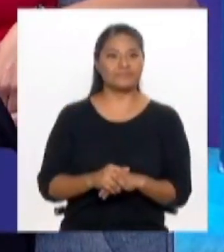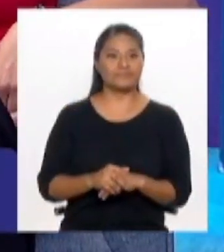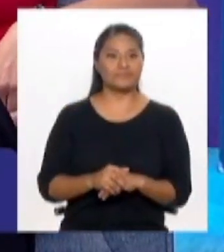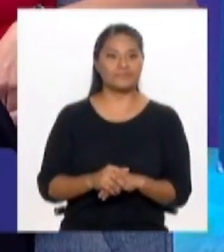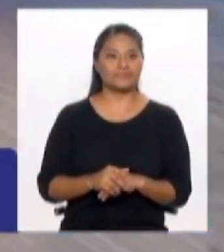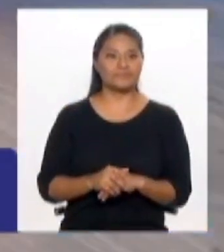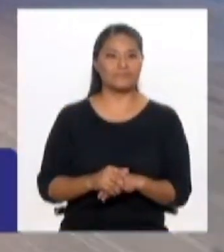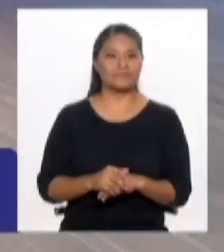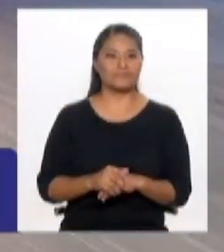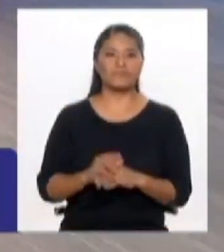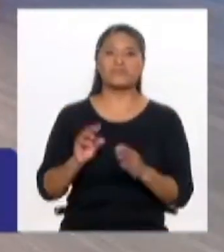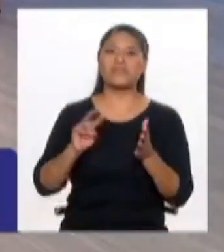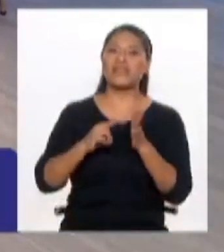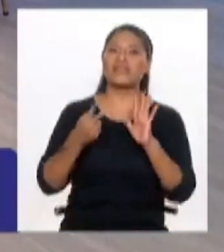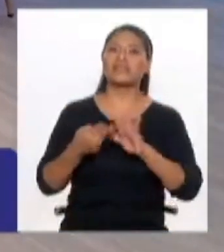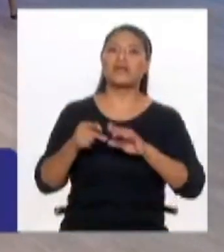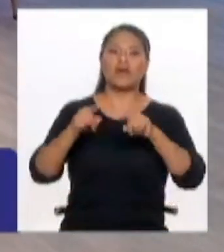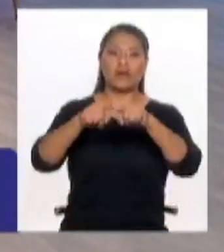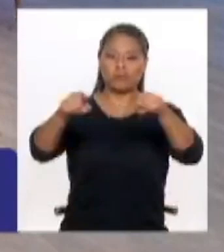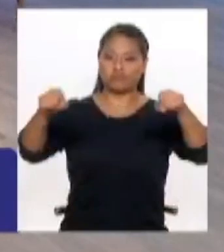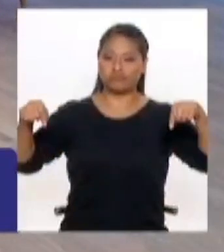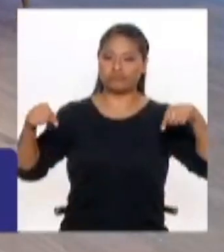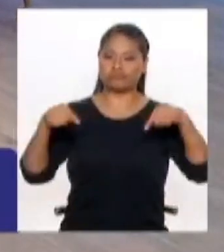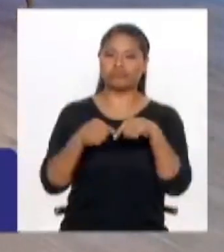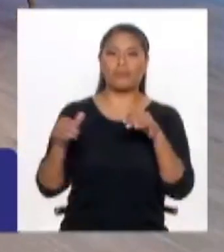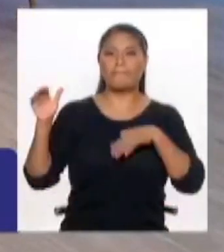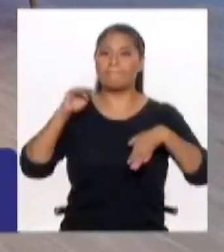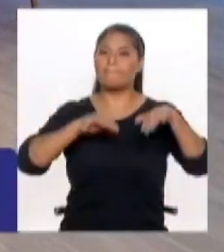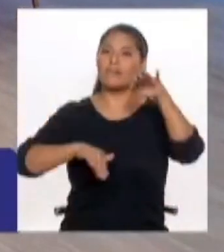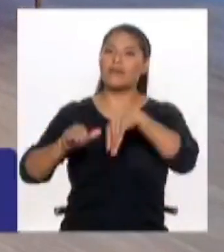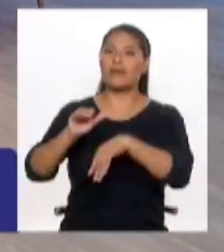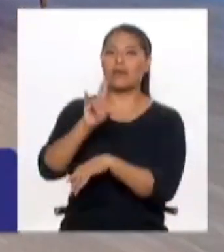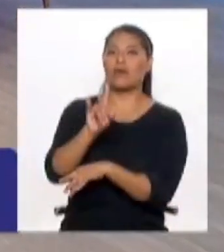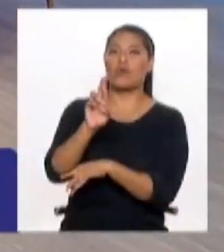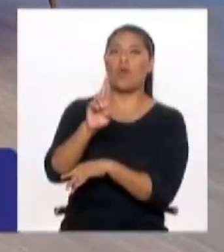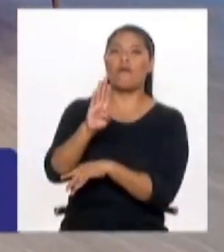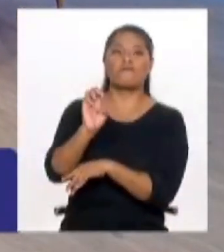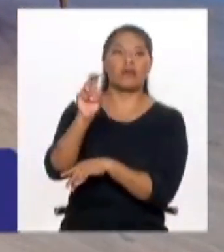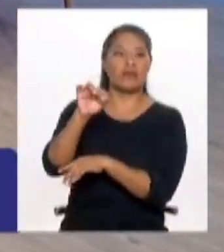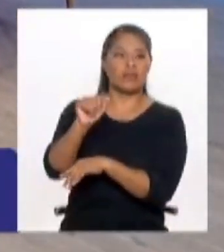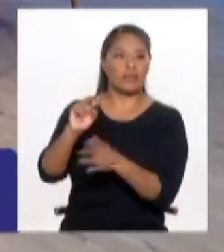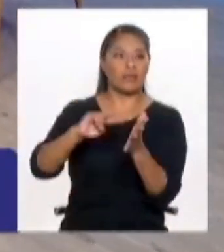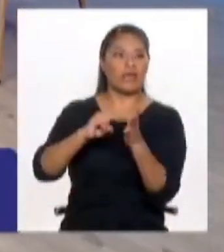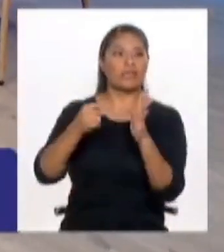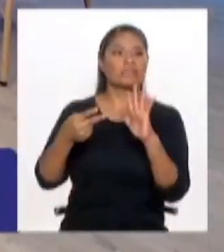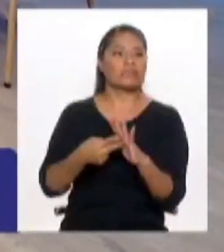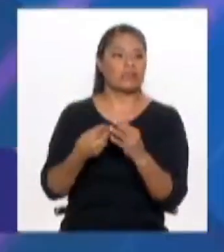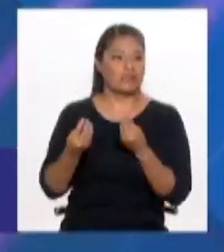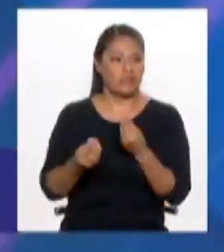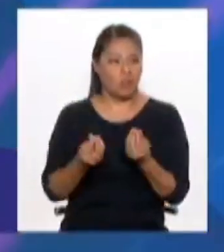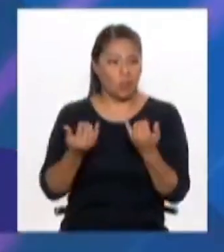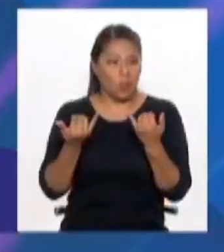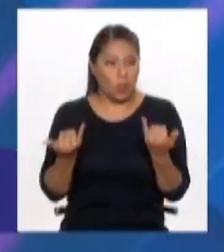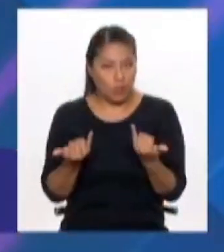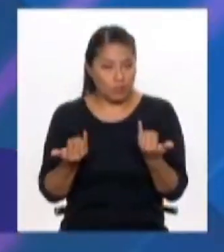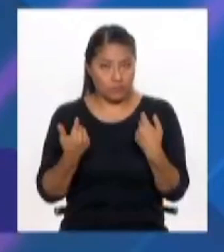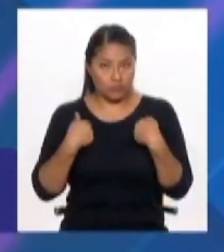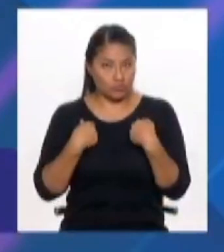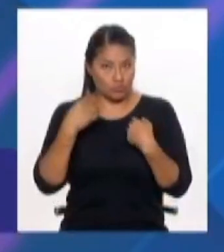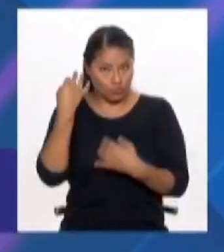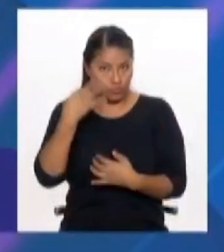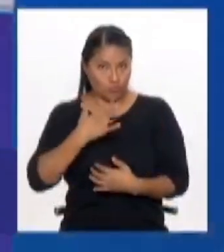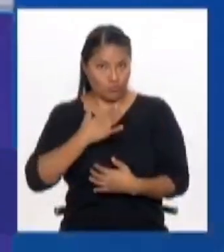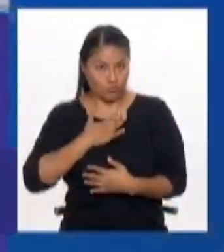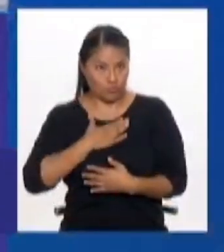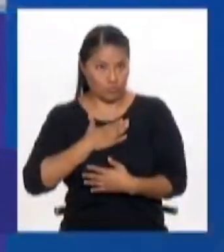más, ¿qué cosa es una playa urbana? Podríamos describirla más o menos, existe esto. Yo particularmente les